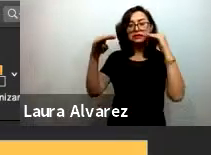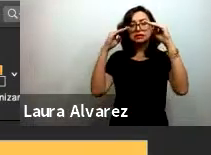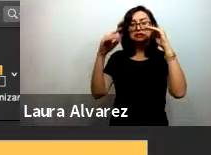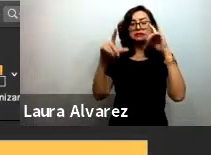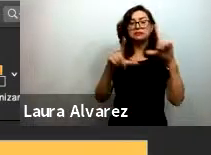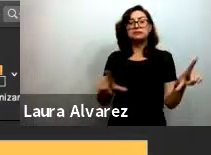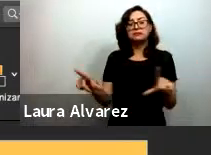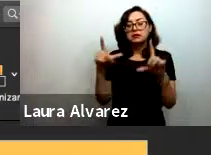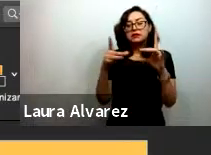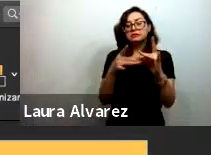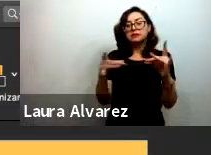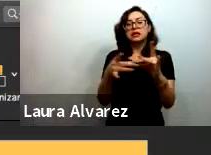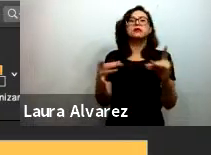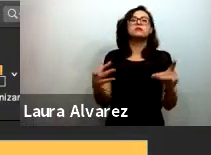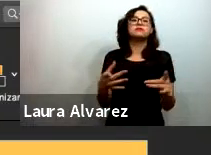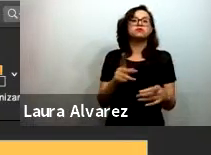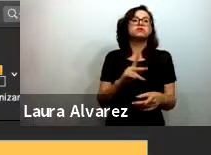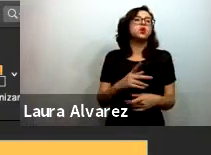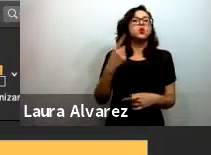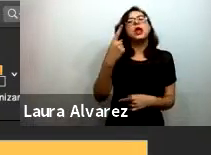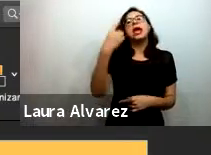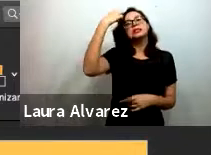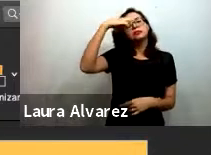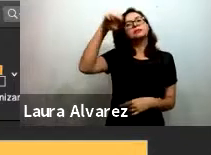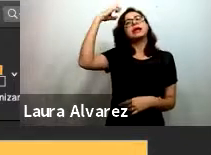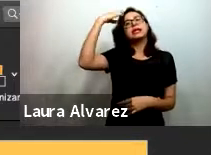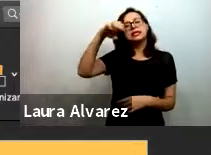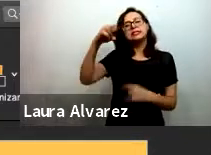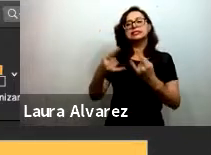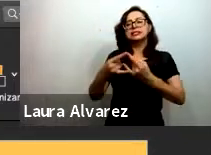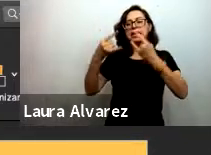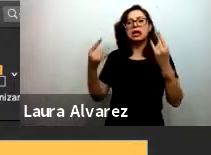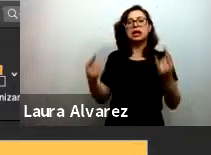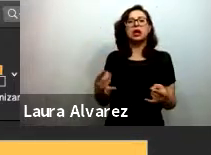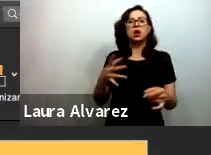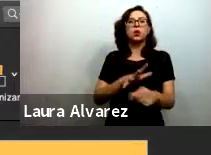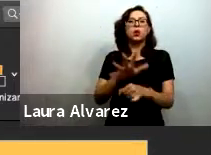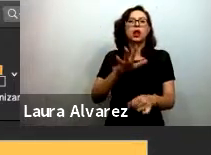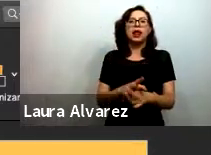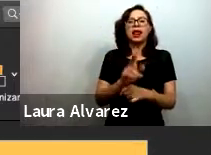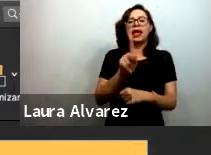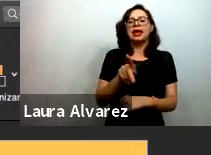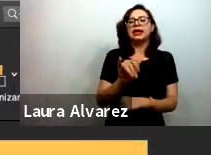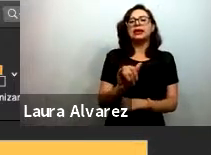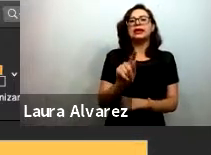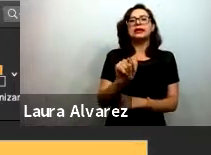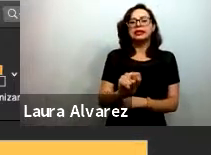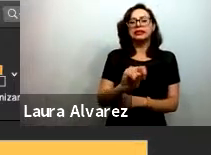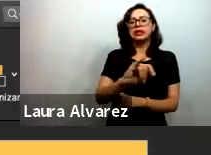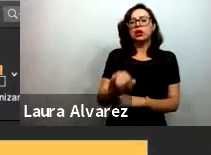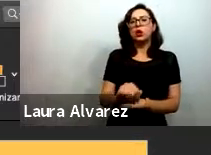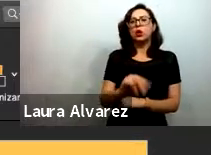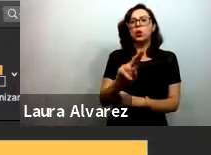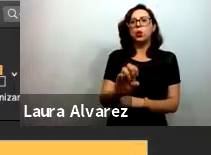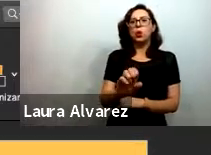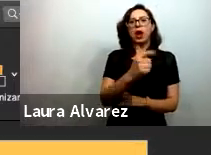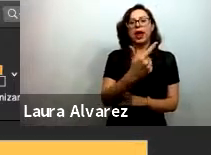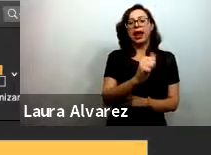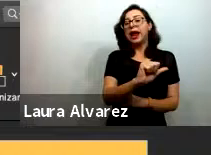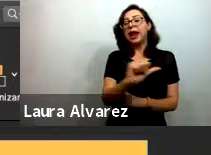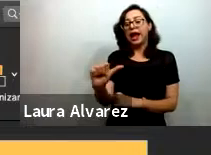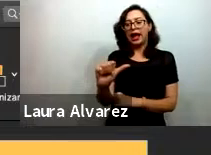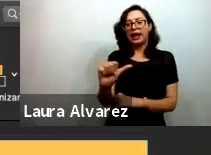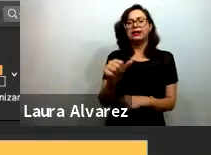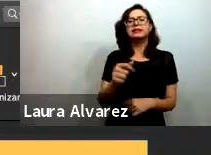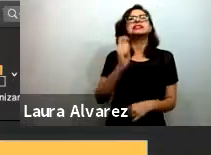encontramos muy inspiradora y que es el caso del kit juega este kit juega es un paquete pedagógico que tiene por objetivo promover el